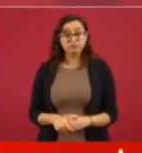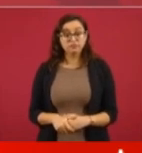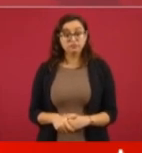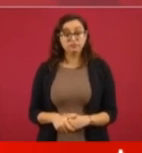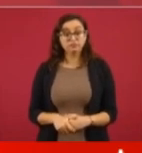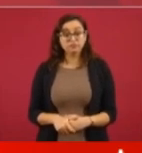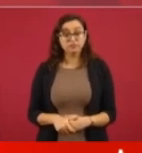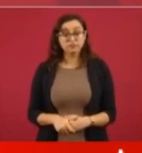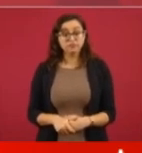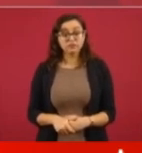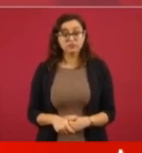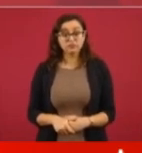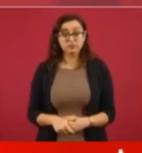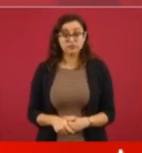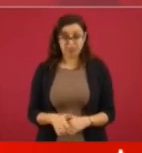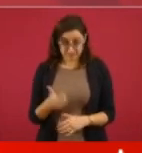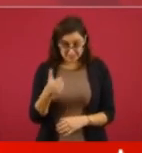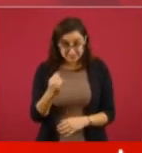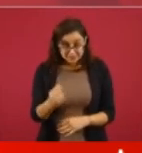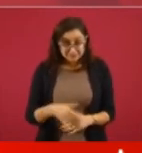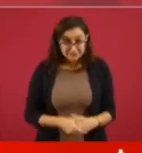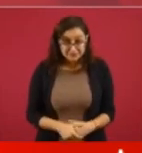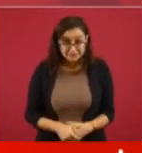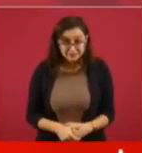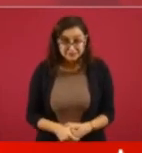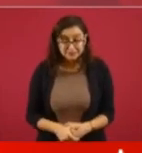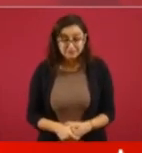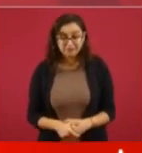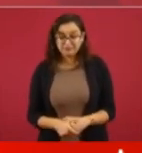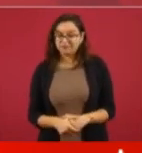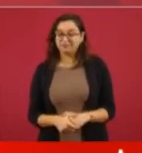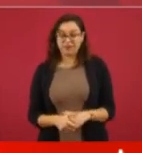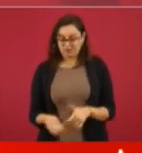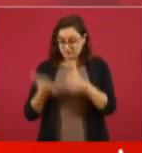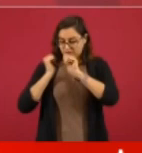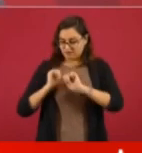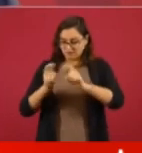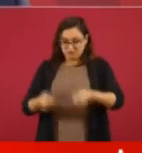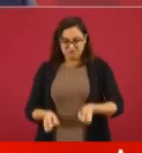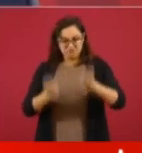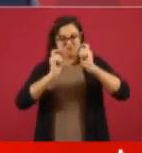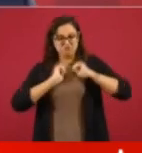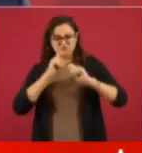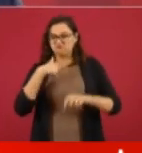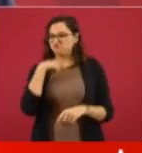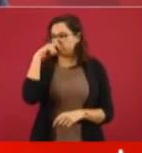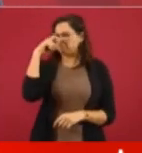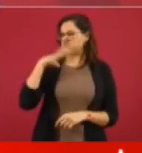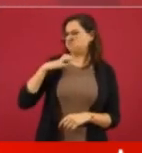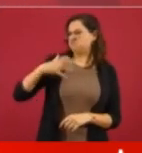El poder no es prepotencia, es humildad